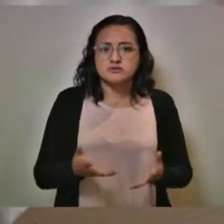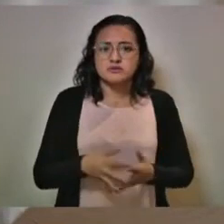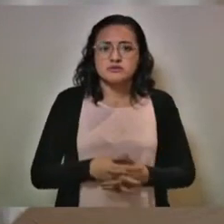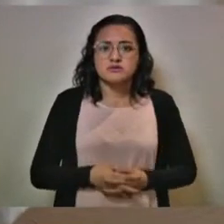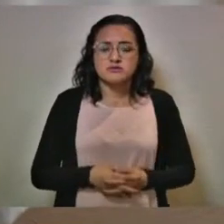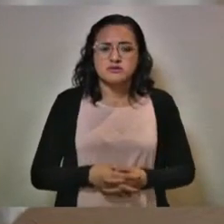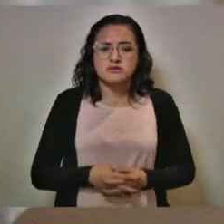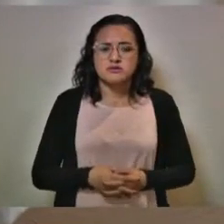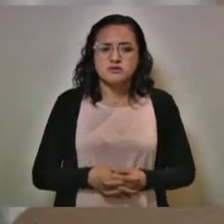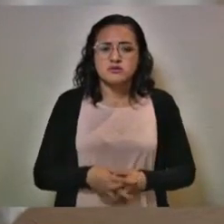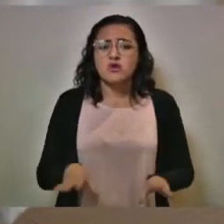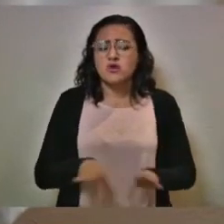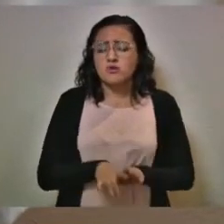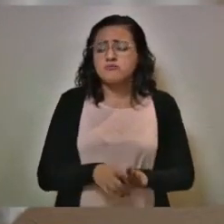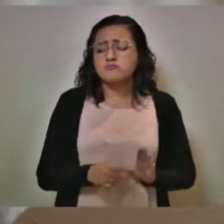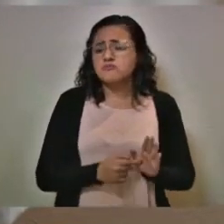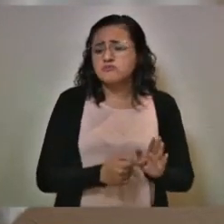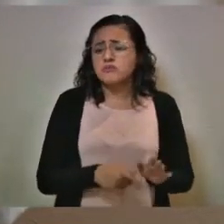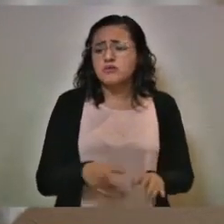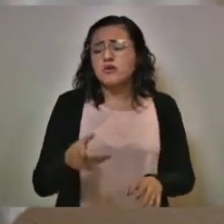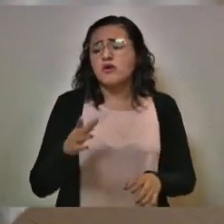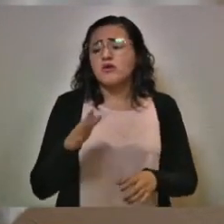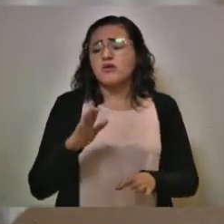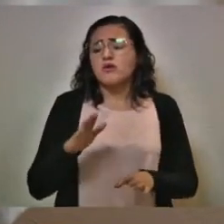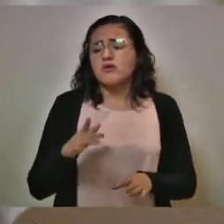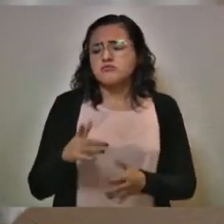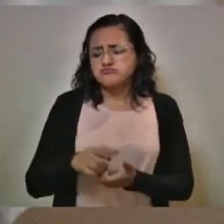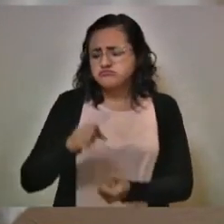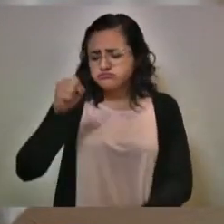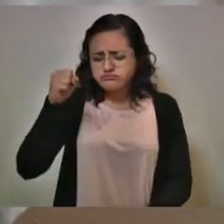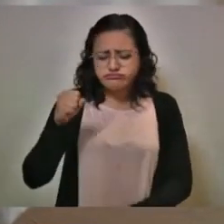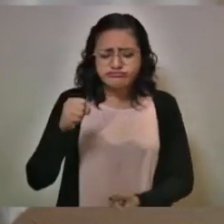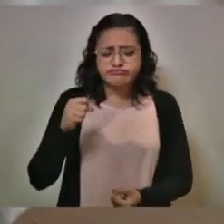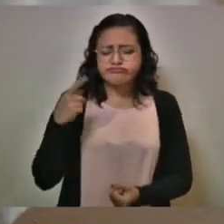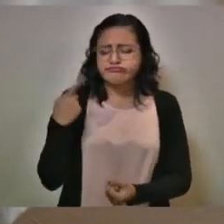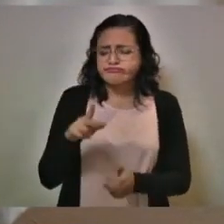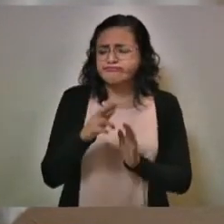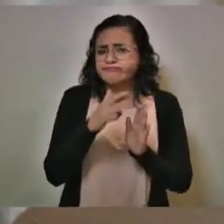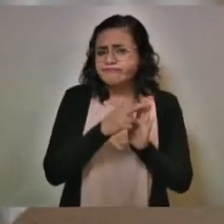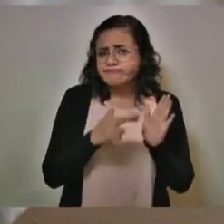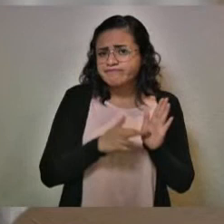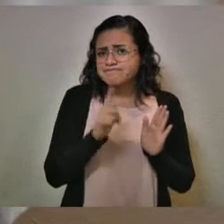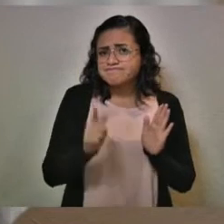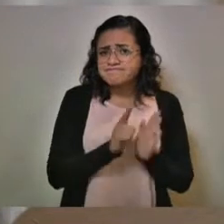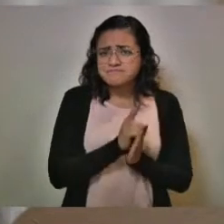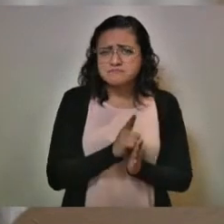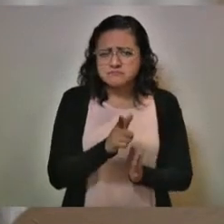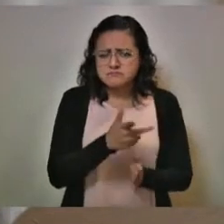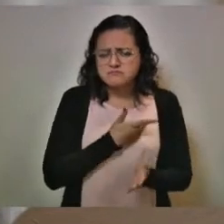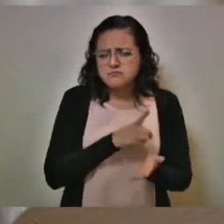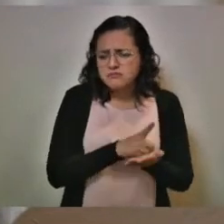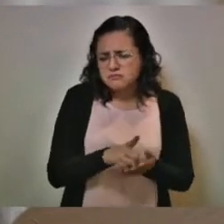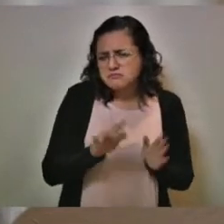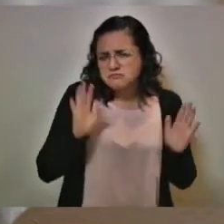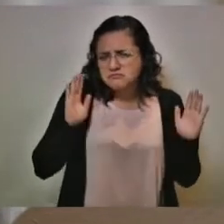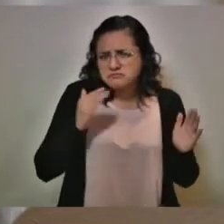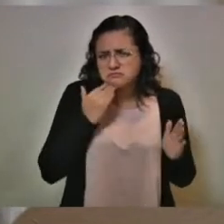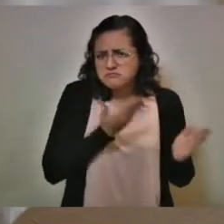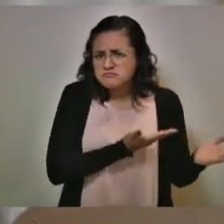Por la vía constitucional para inconformarse tienen derecho a hacerlo y tiene derecho la